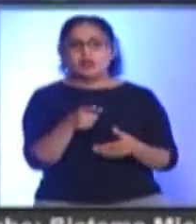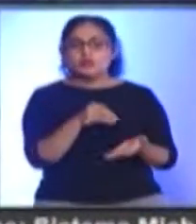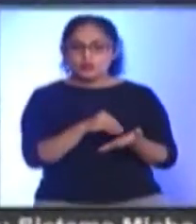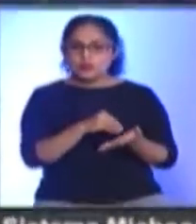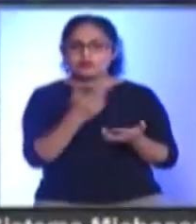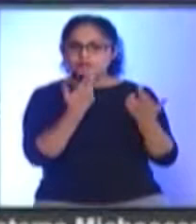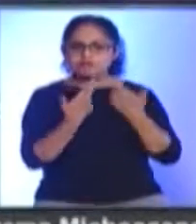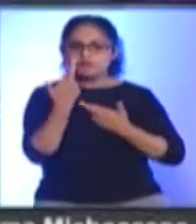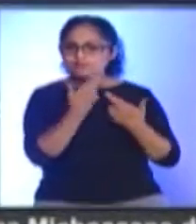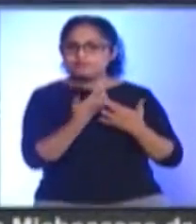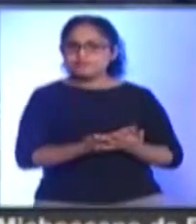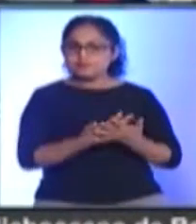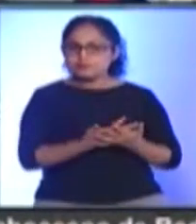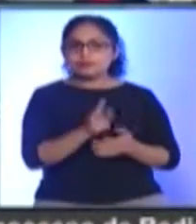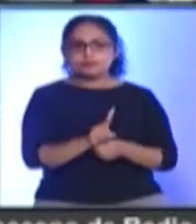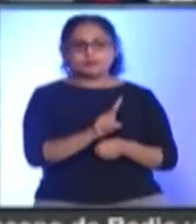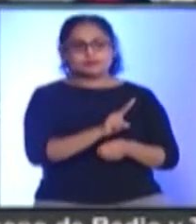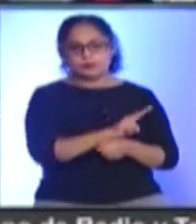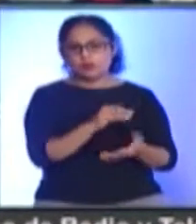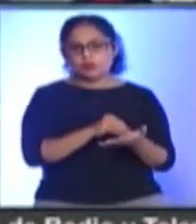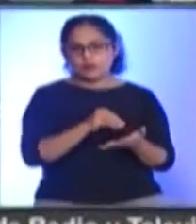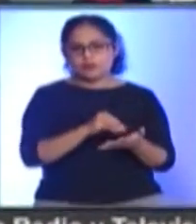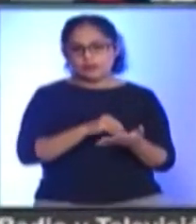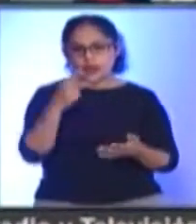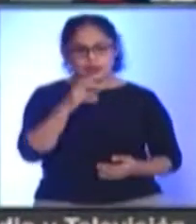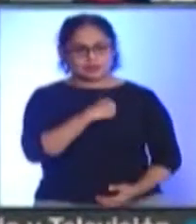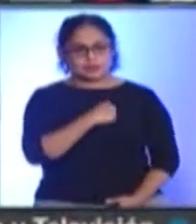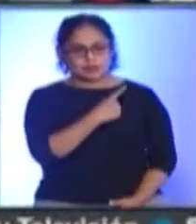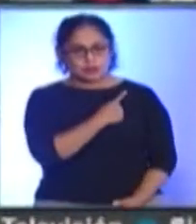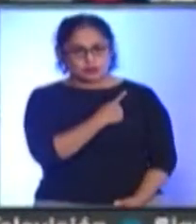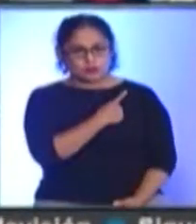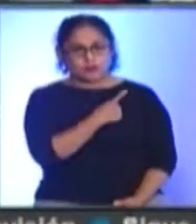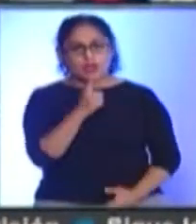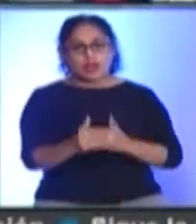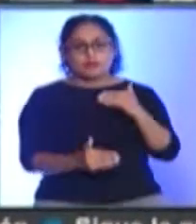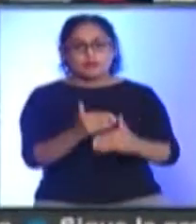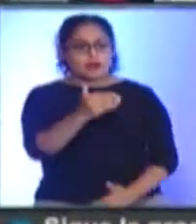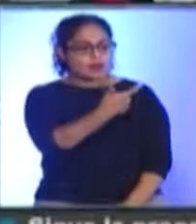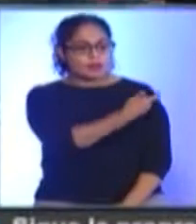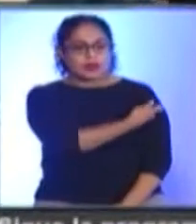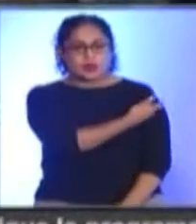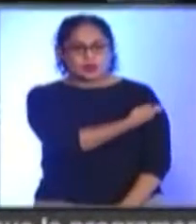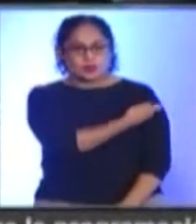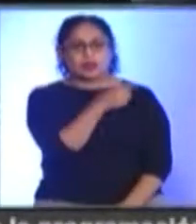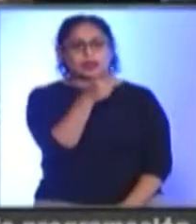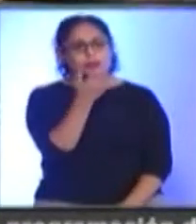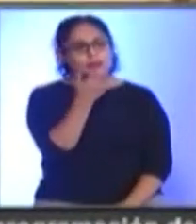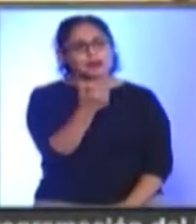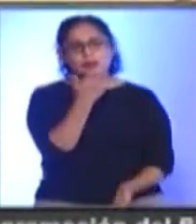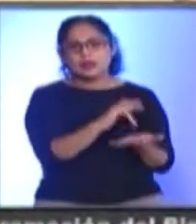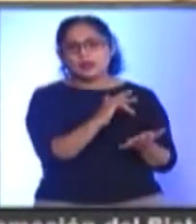monitoreo constante De la epidemia A través del centro De inteligencia en salud El avance de vacunación Y las medidas sanitarias Han permitido